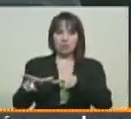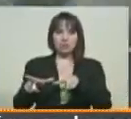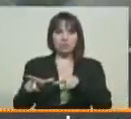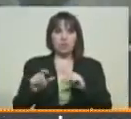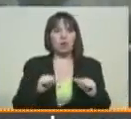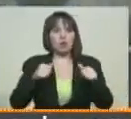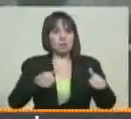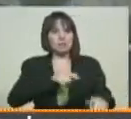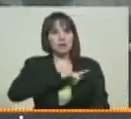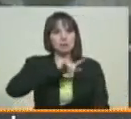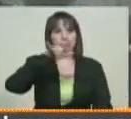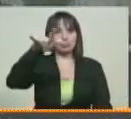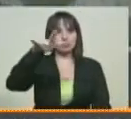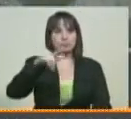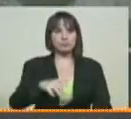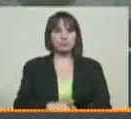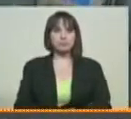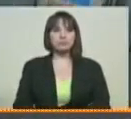emprender el vuelo.